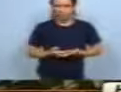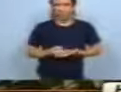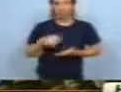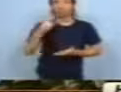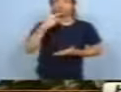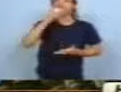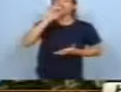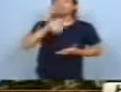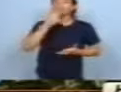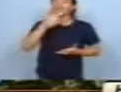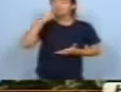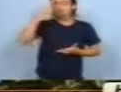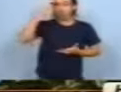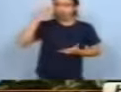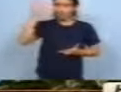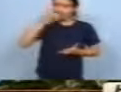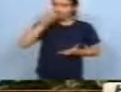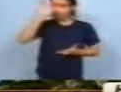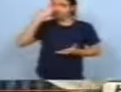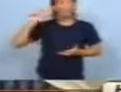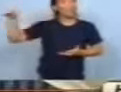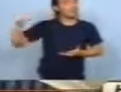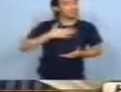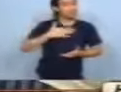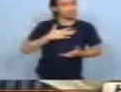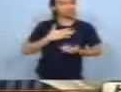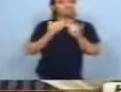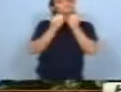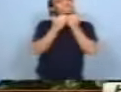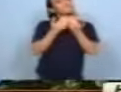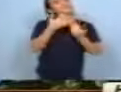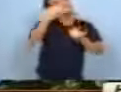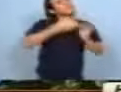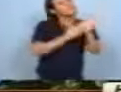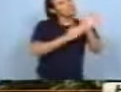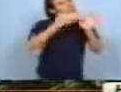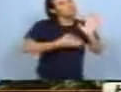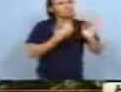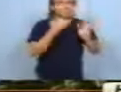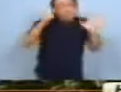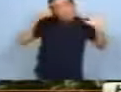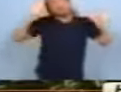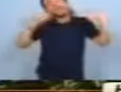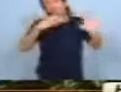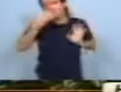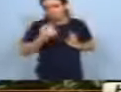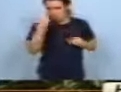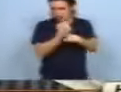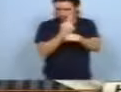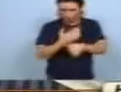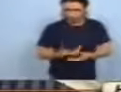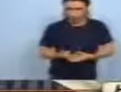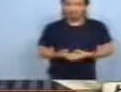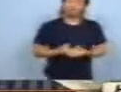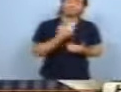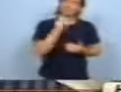¿Cuándo supiste que el 90% era de él? No lo sé yo si es así, ¿eh? Supongamos que es verdad lo que dicen por un momento. Sí,